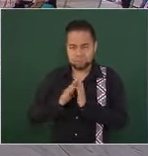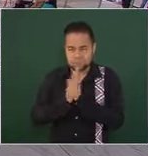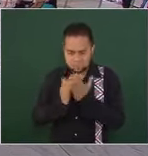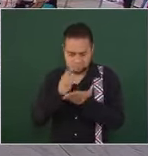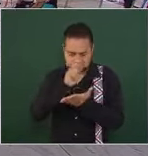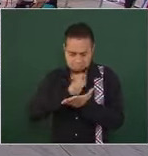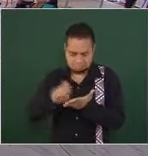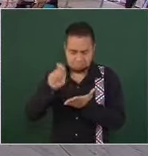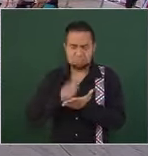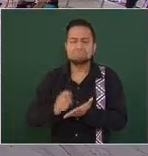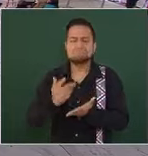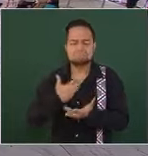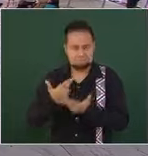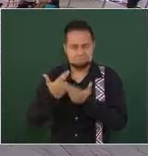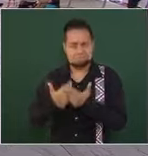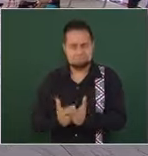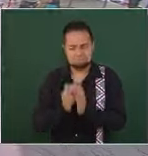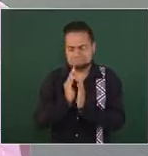sobre eso